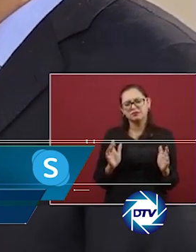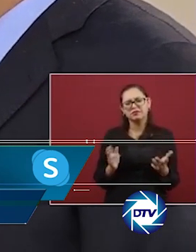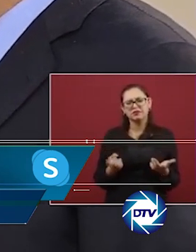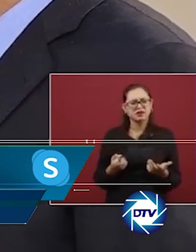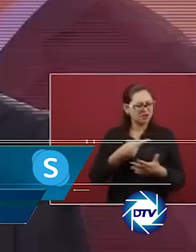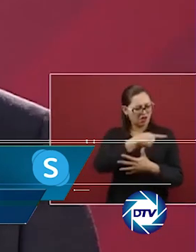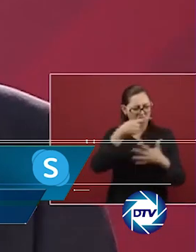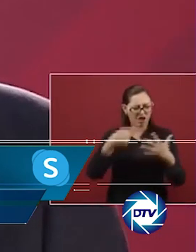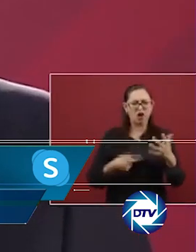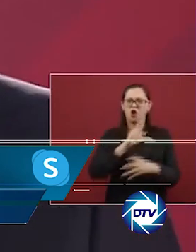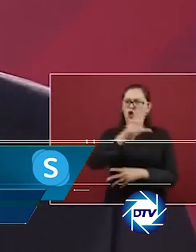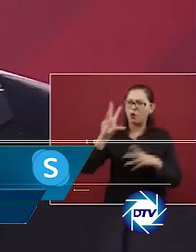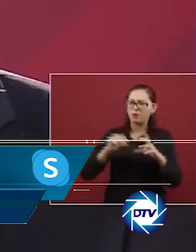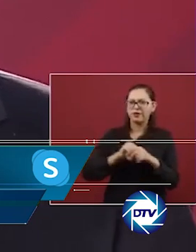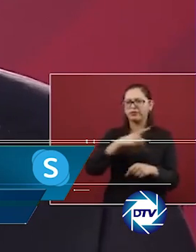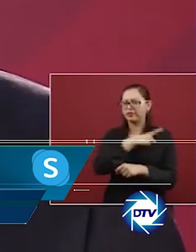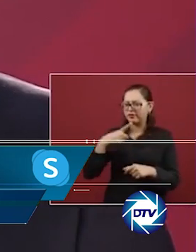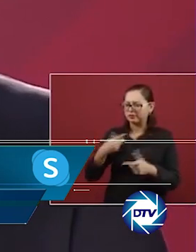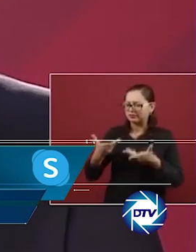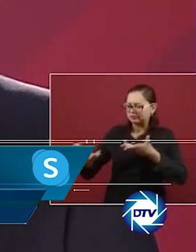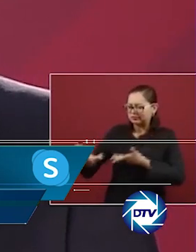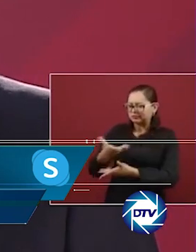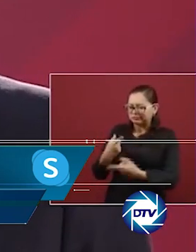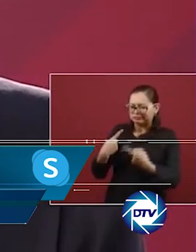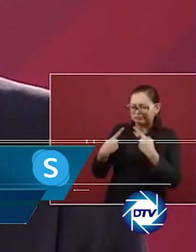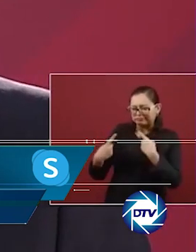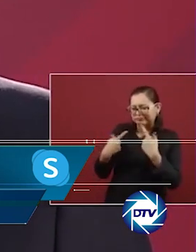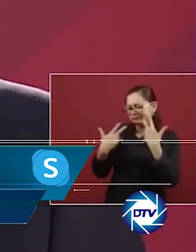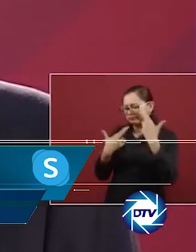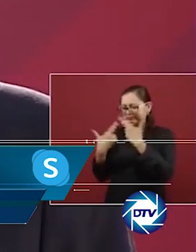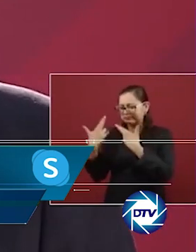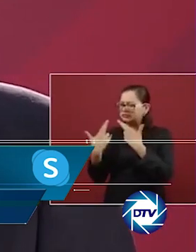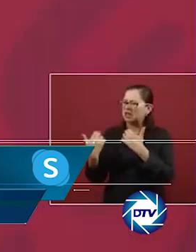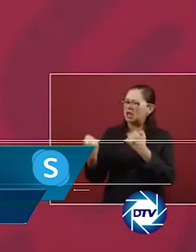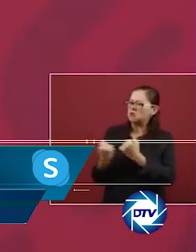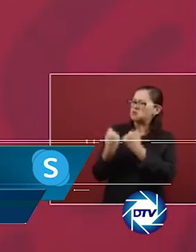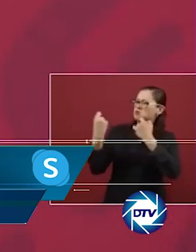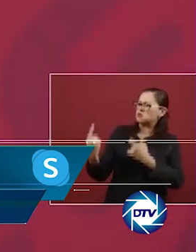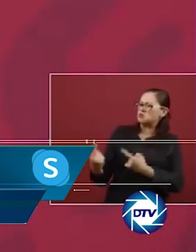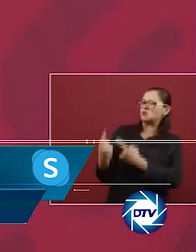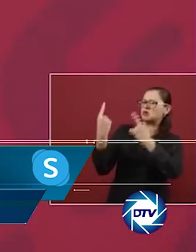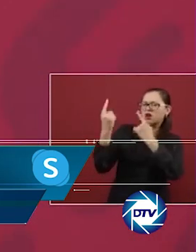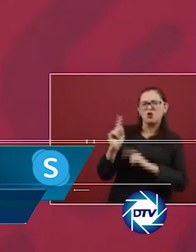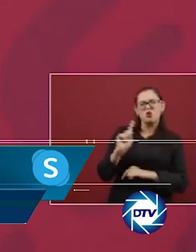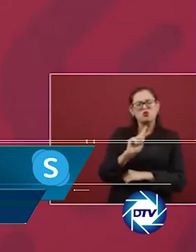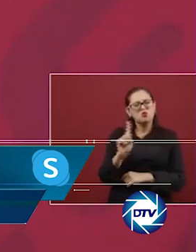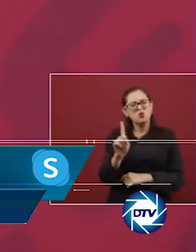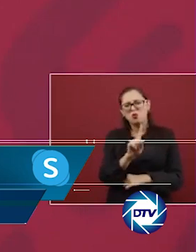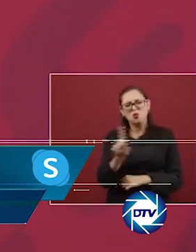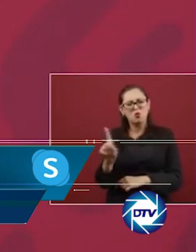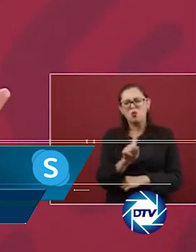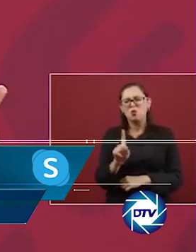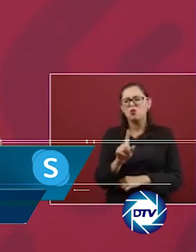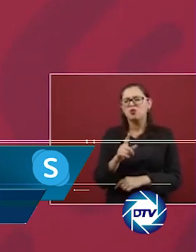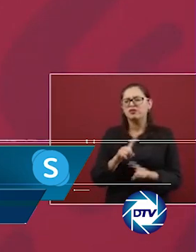rancho La Chicgada, también es una zona clave para los narcos. Allí opera el cártel de Sinaloa. Y ahí